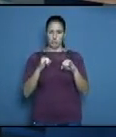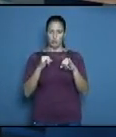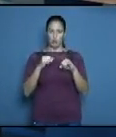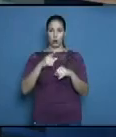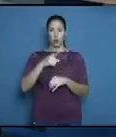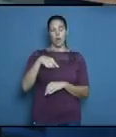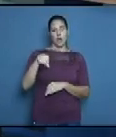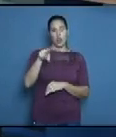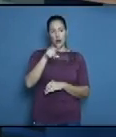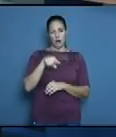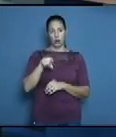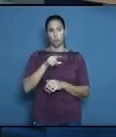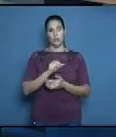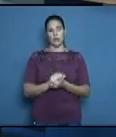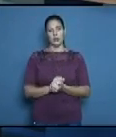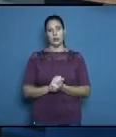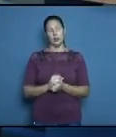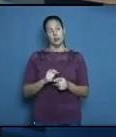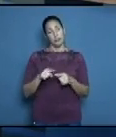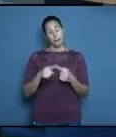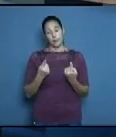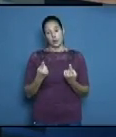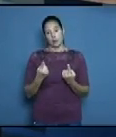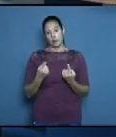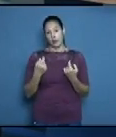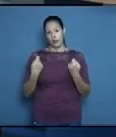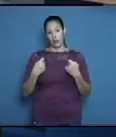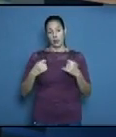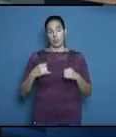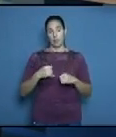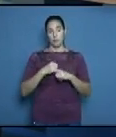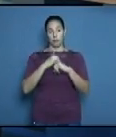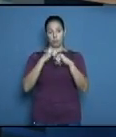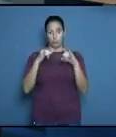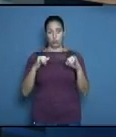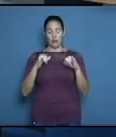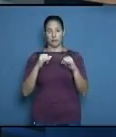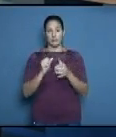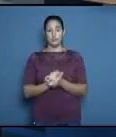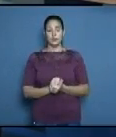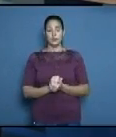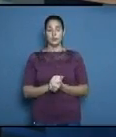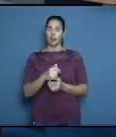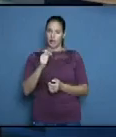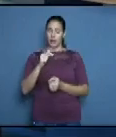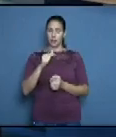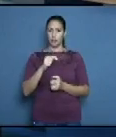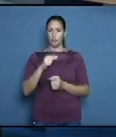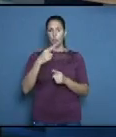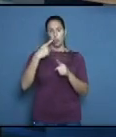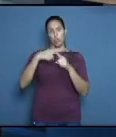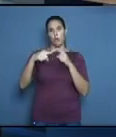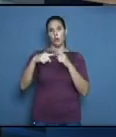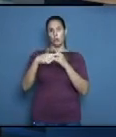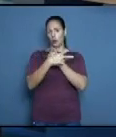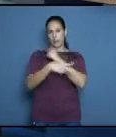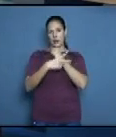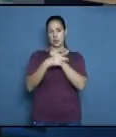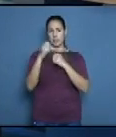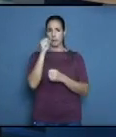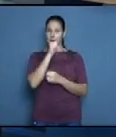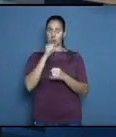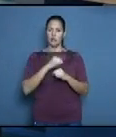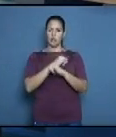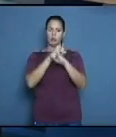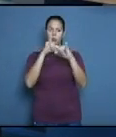Batista que está aquí pero bueno hay que decirlo lo está publicando una agencia noticiosa de mucha importancia la BBC el Barcelona